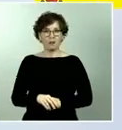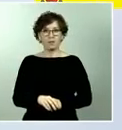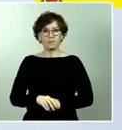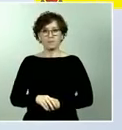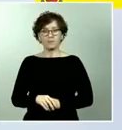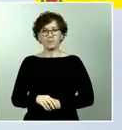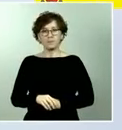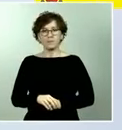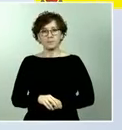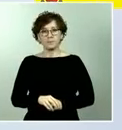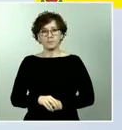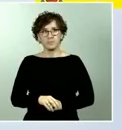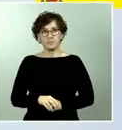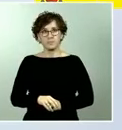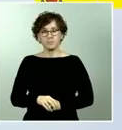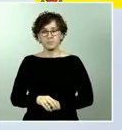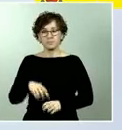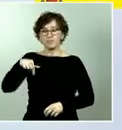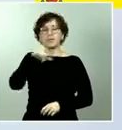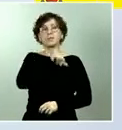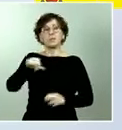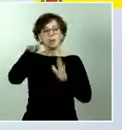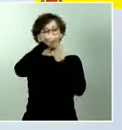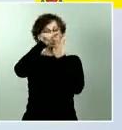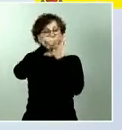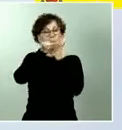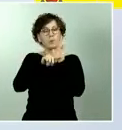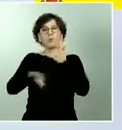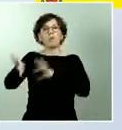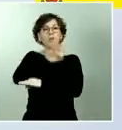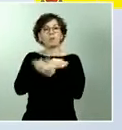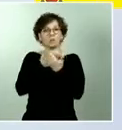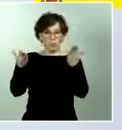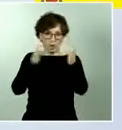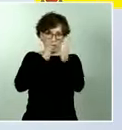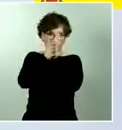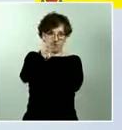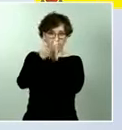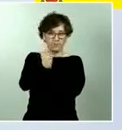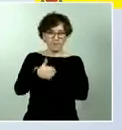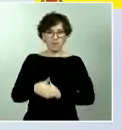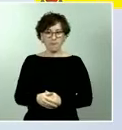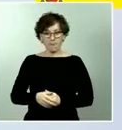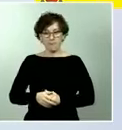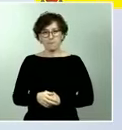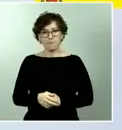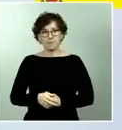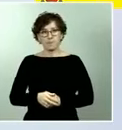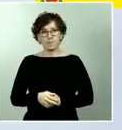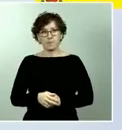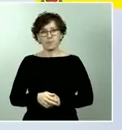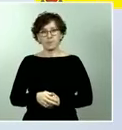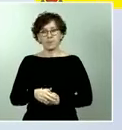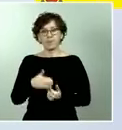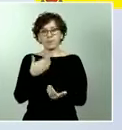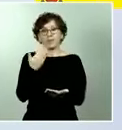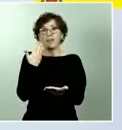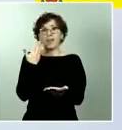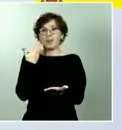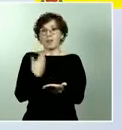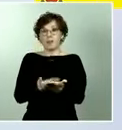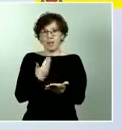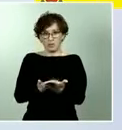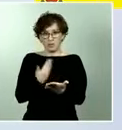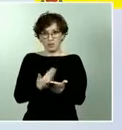hemos tomado esta semana. Hemos regulado para flexibilizar los plazos de los certificados e inspecciones de